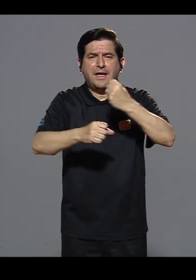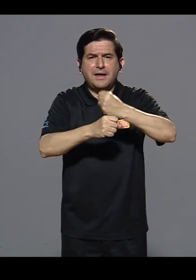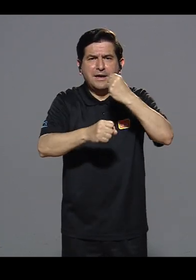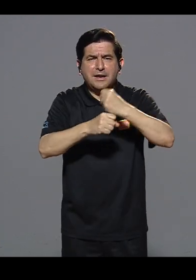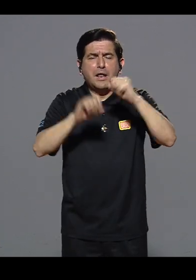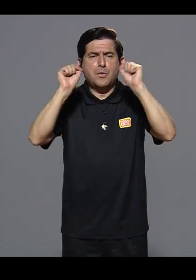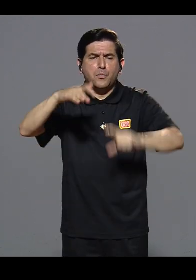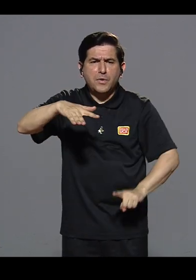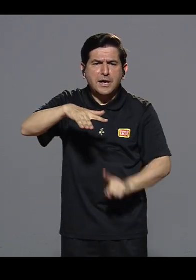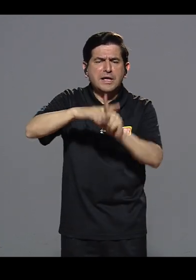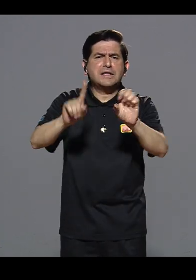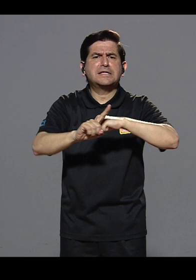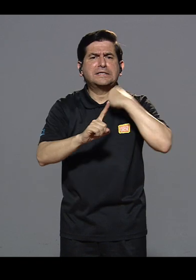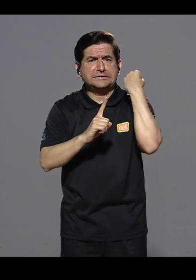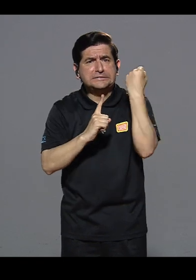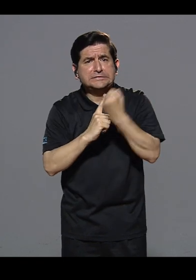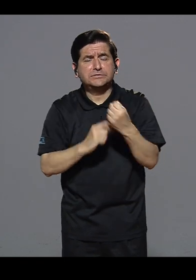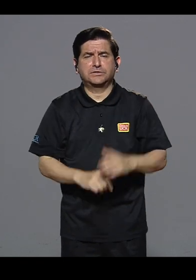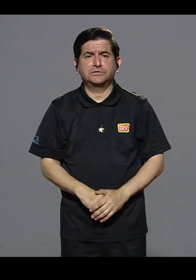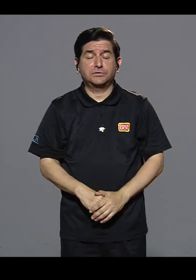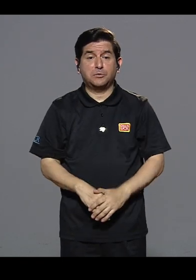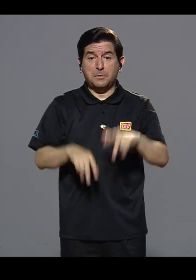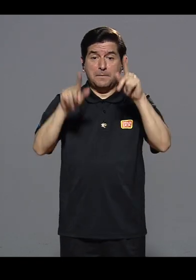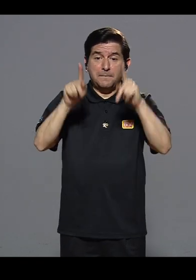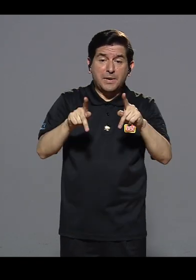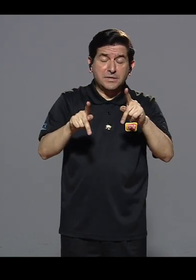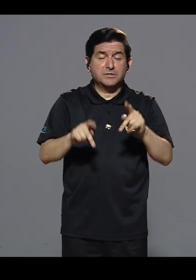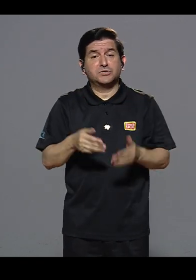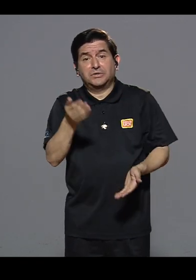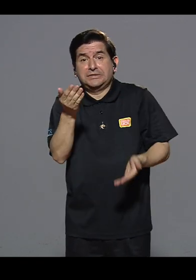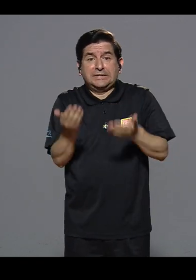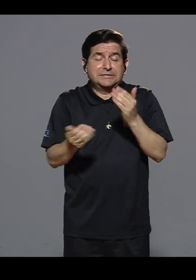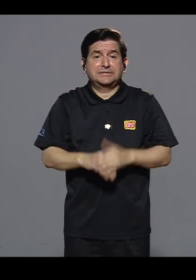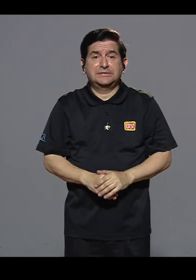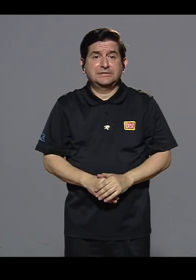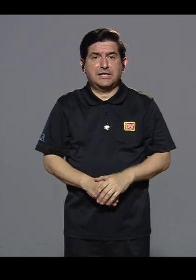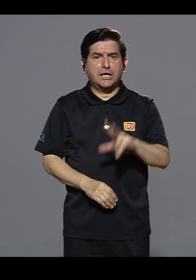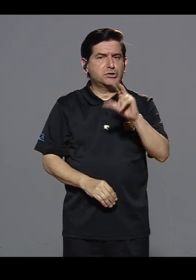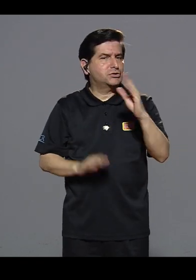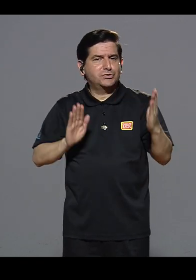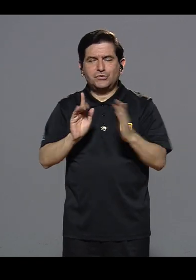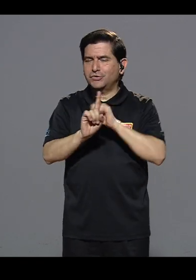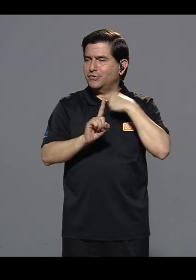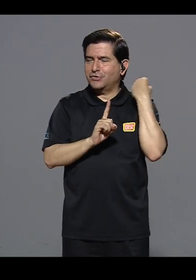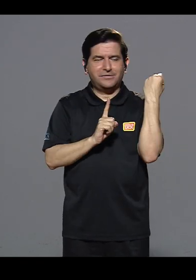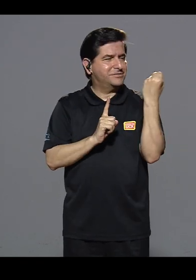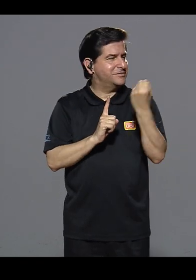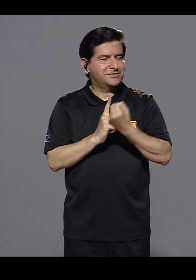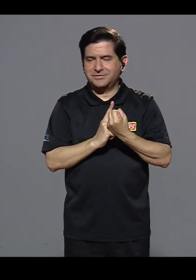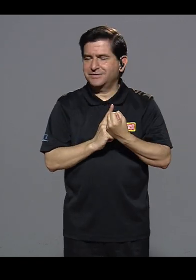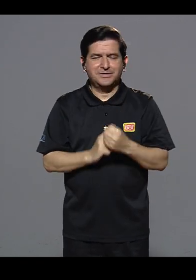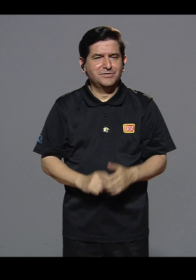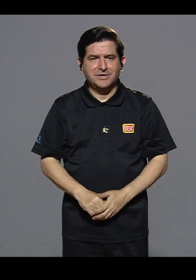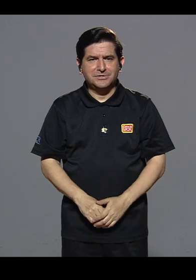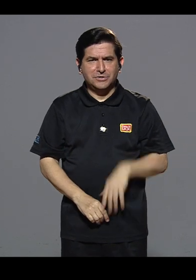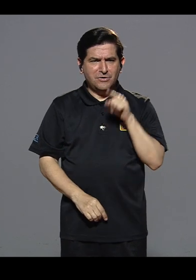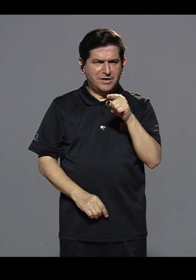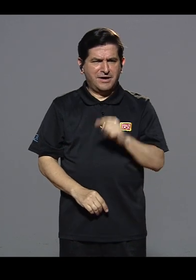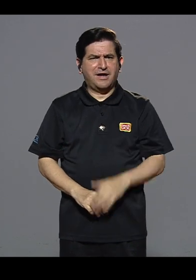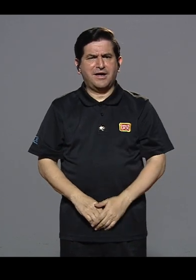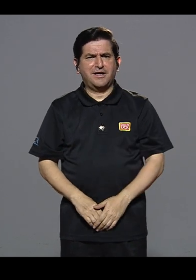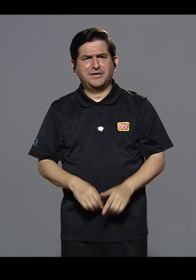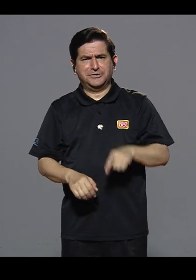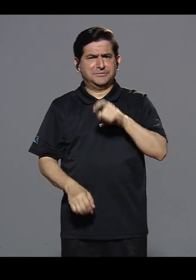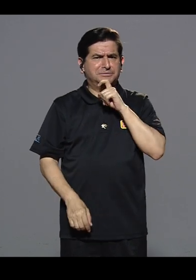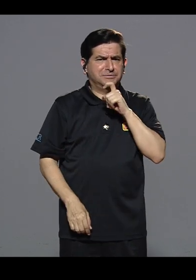En los ambientes laborales pueden surgir situaciones. Cuando la gente o las personas no han pasado por situaciones